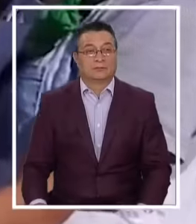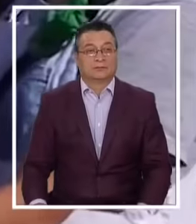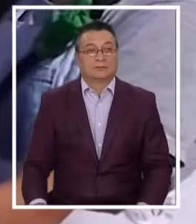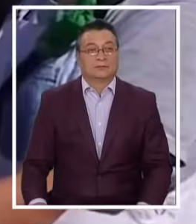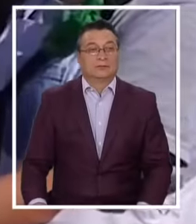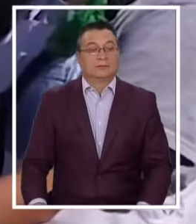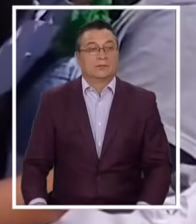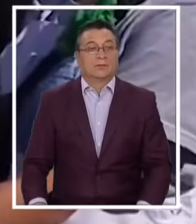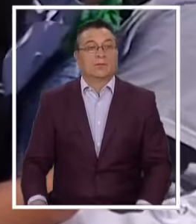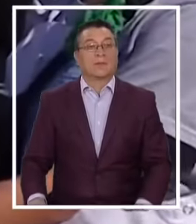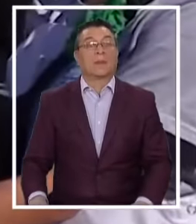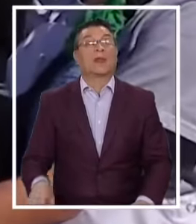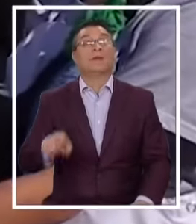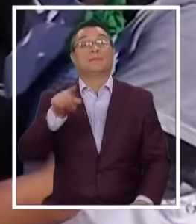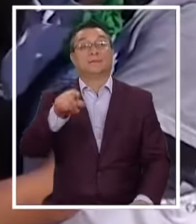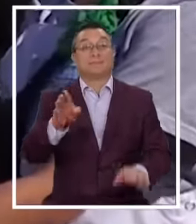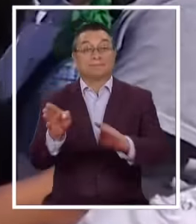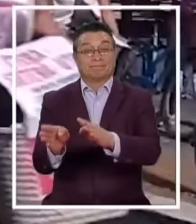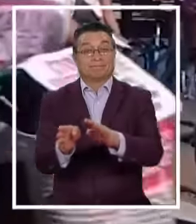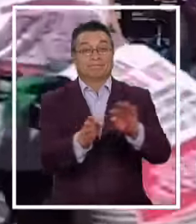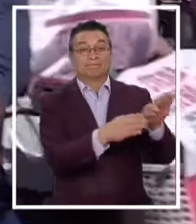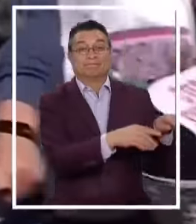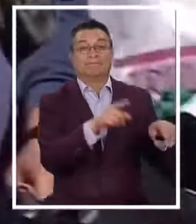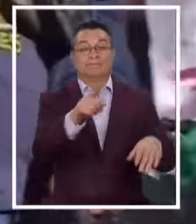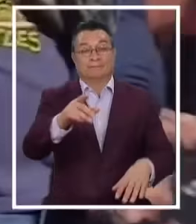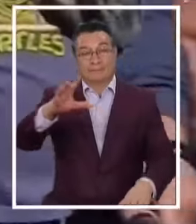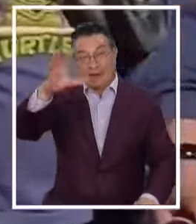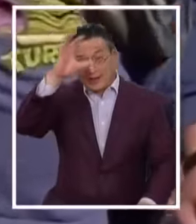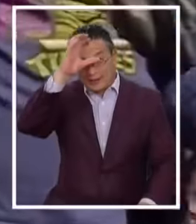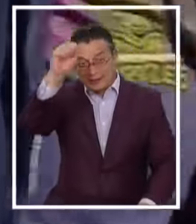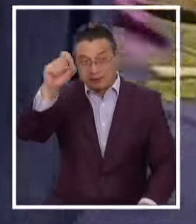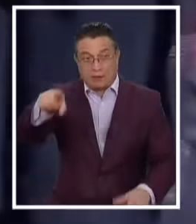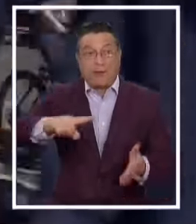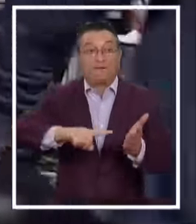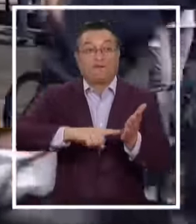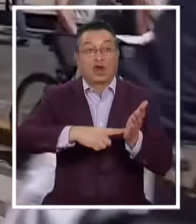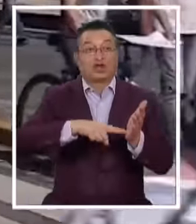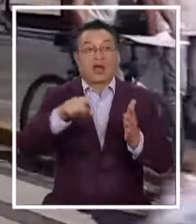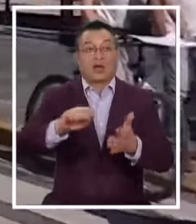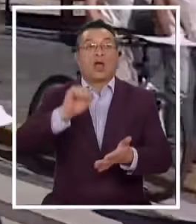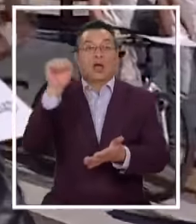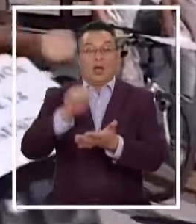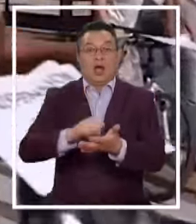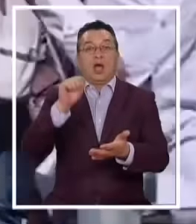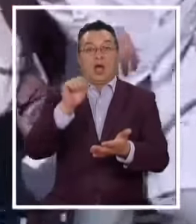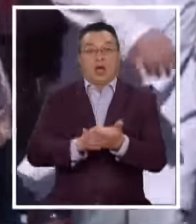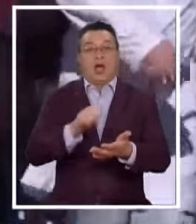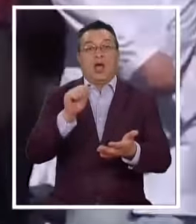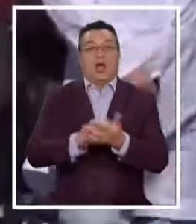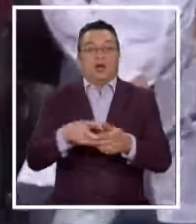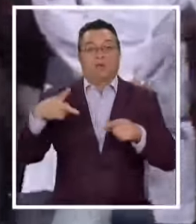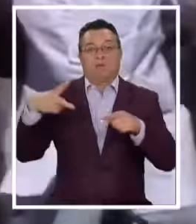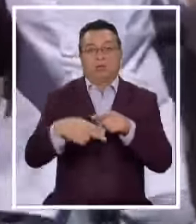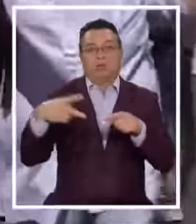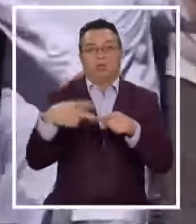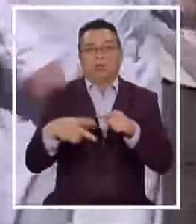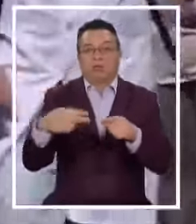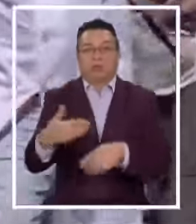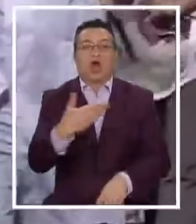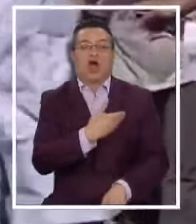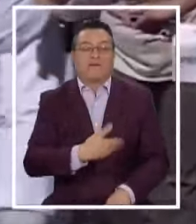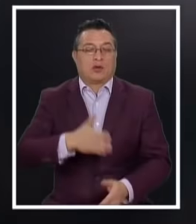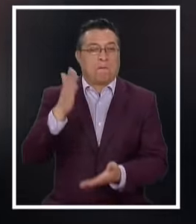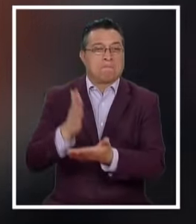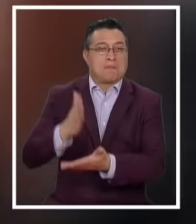Y vamos a Argentina Porque Buenos Aires Vivió una jornada De protestas Tras las nuevas medidas De restricción Tomadas por el